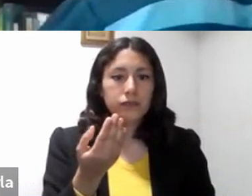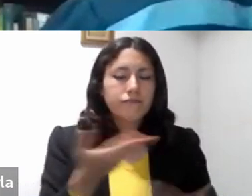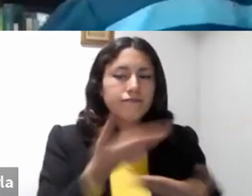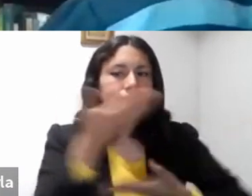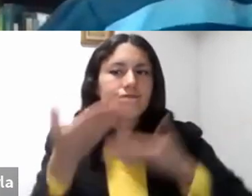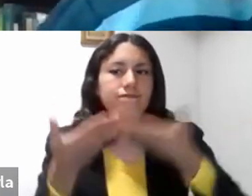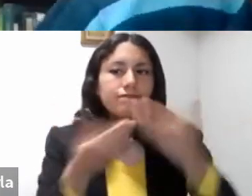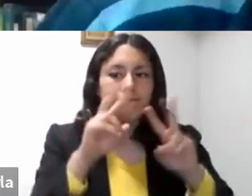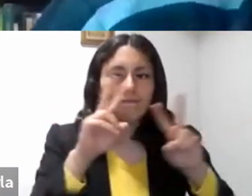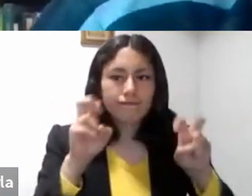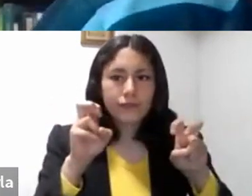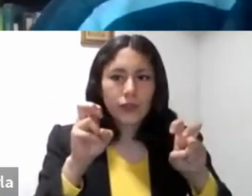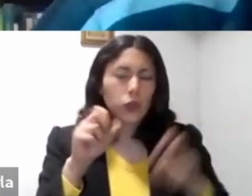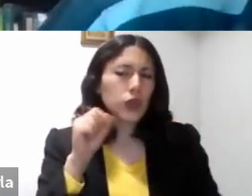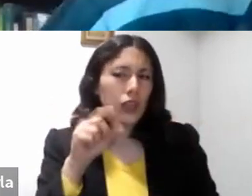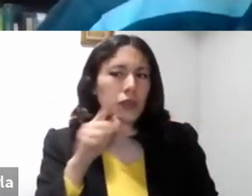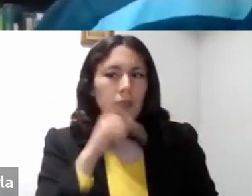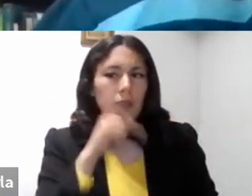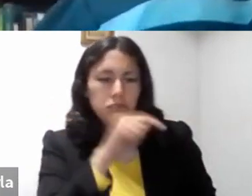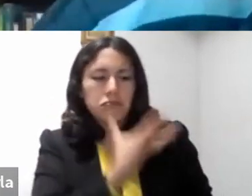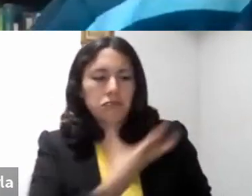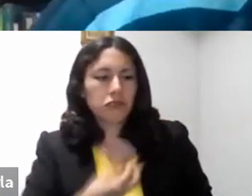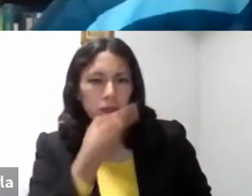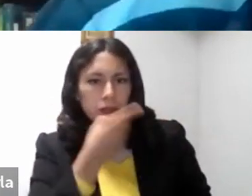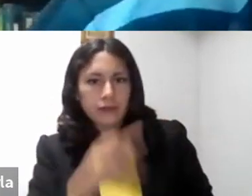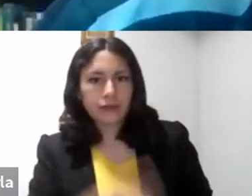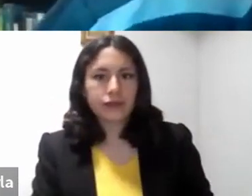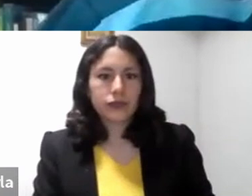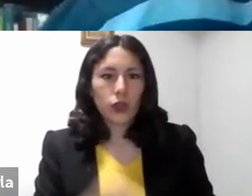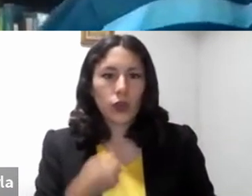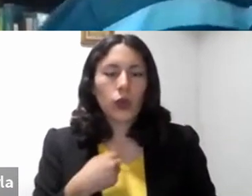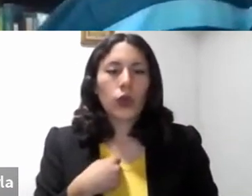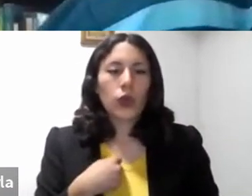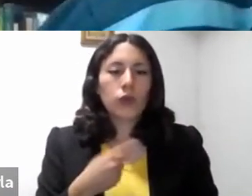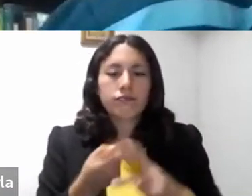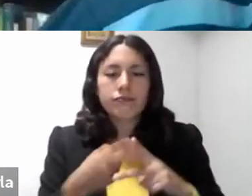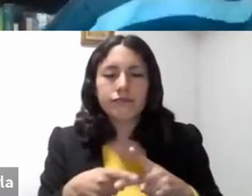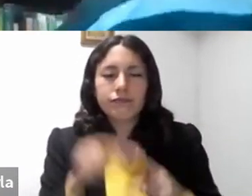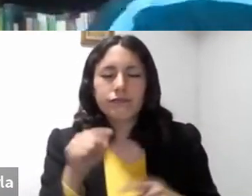parte del país y se da cuenta de lo que estaba viviendo. Me levantaré e iré a mi padre.